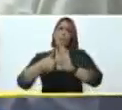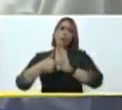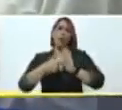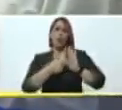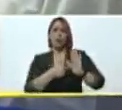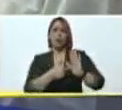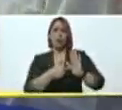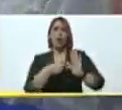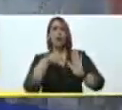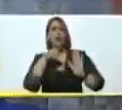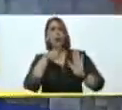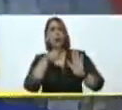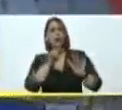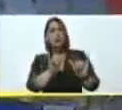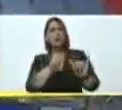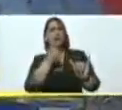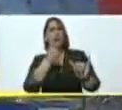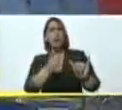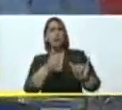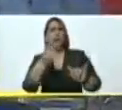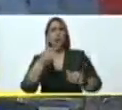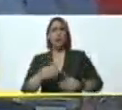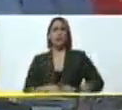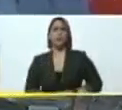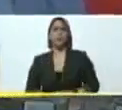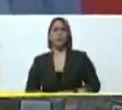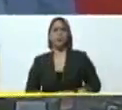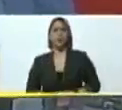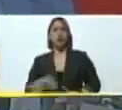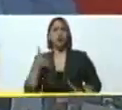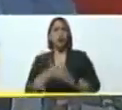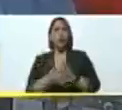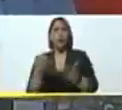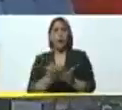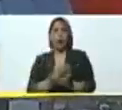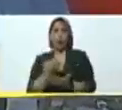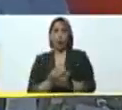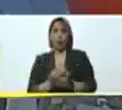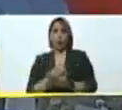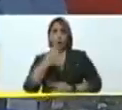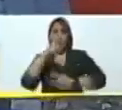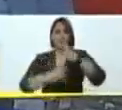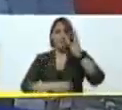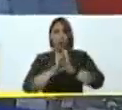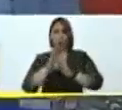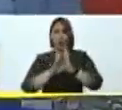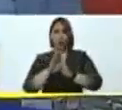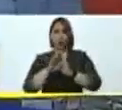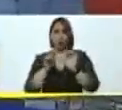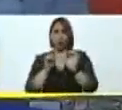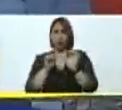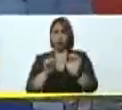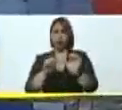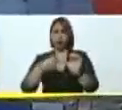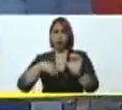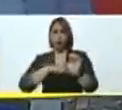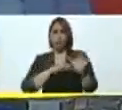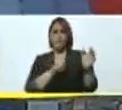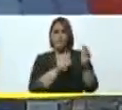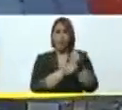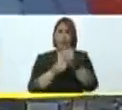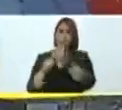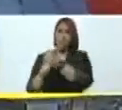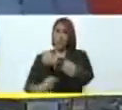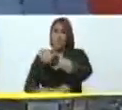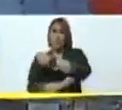usted nos ha hablado en los últimos meses de la economía productiva local. Nosotros hemos encontrado en las bases